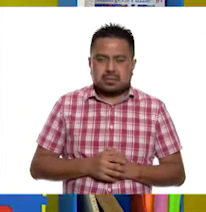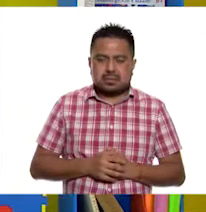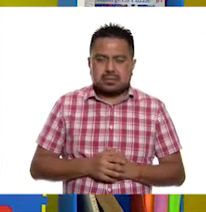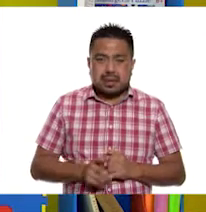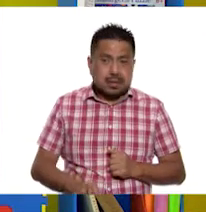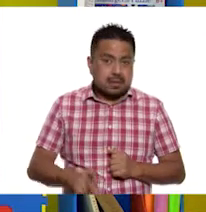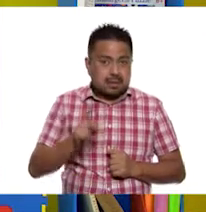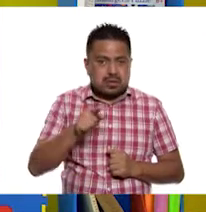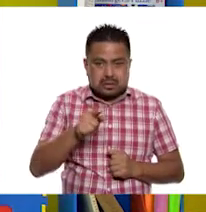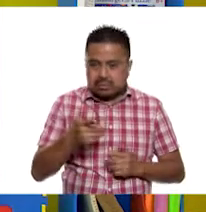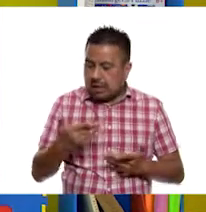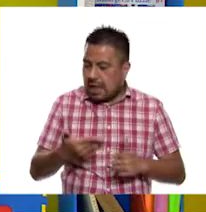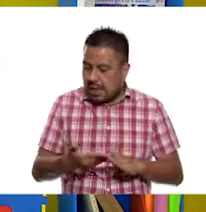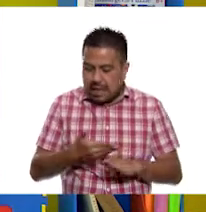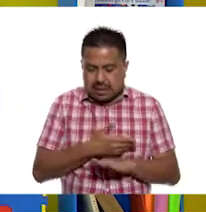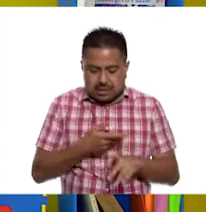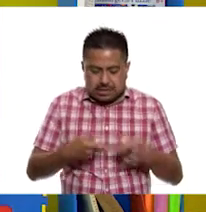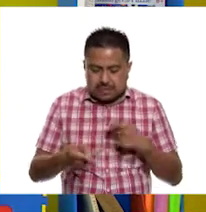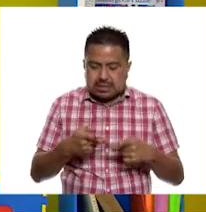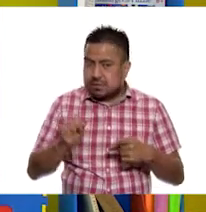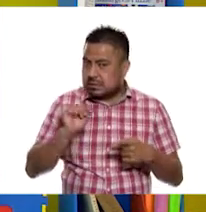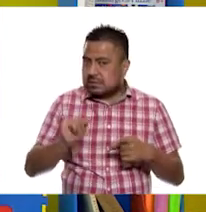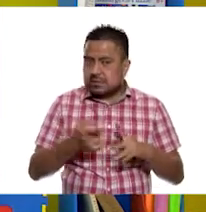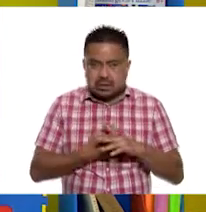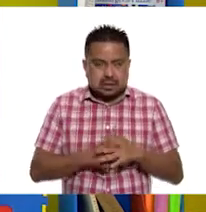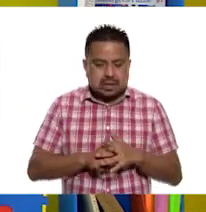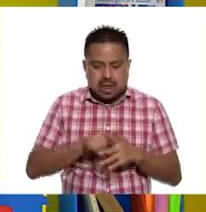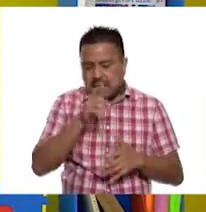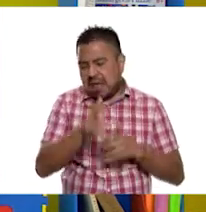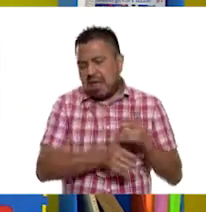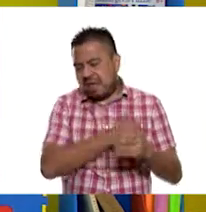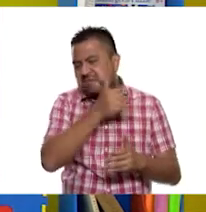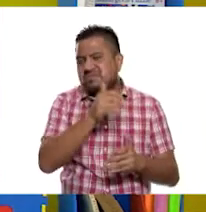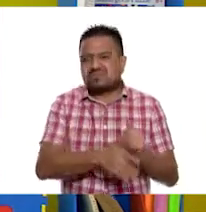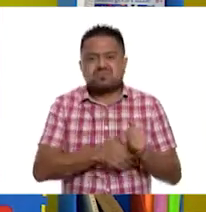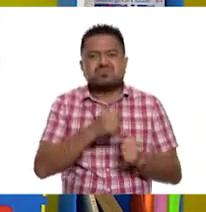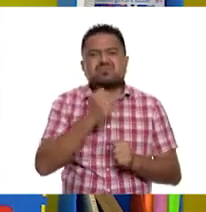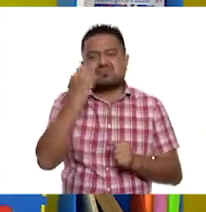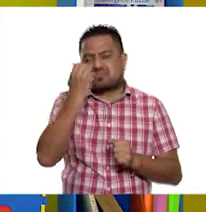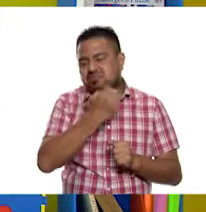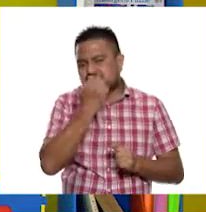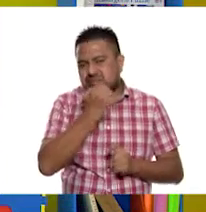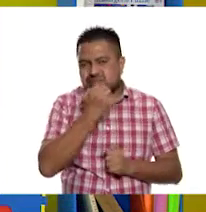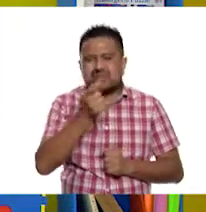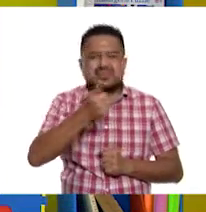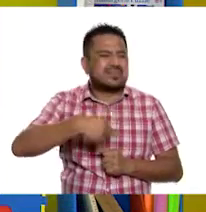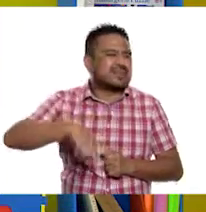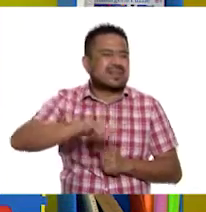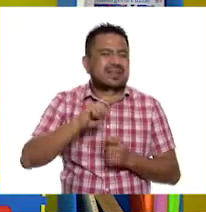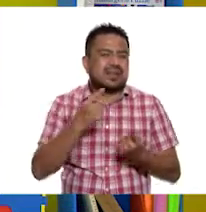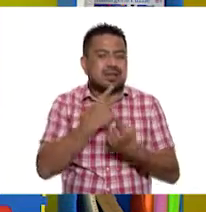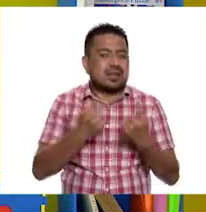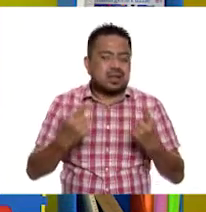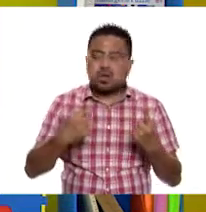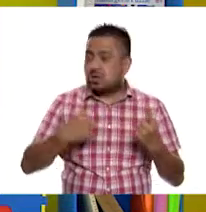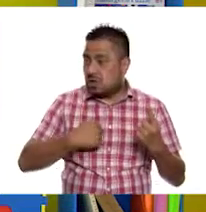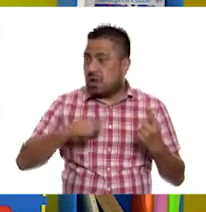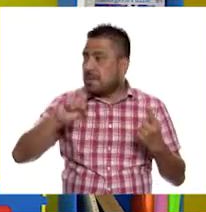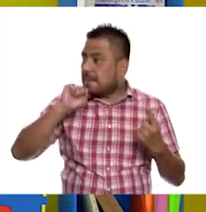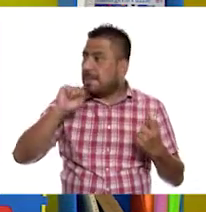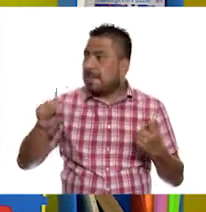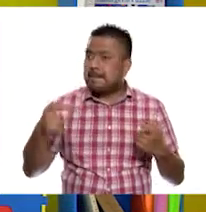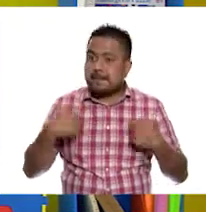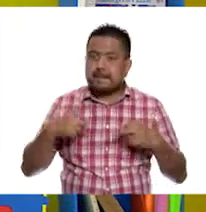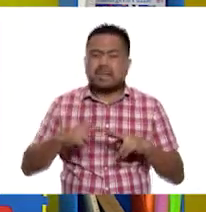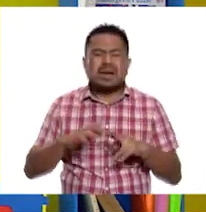Pero váyanse preparando porque sí, comenzamos el cierre del ciclo. Eso sí. Así es. Muy bien, pues las niñas, los niños y yo, maestra Gaby,